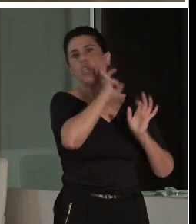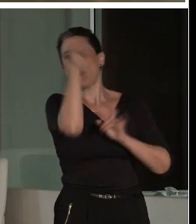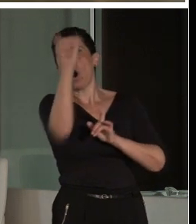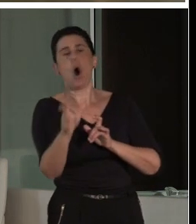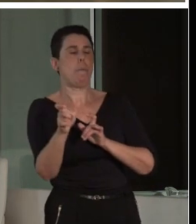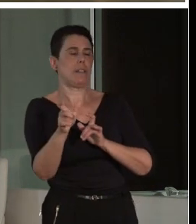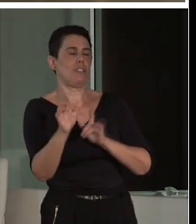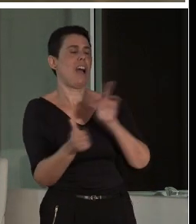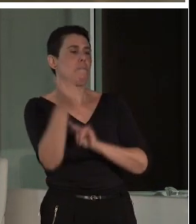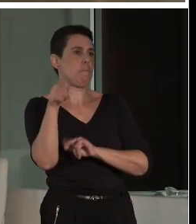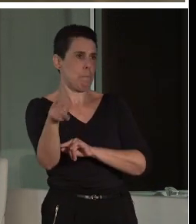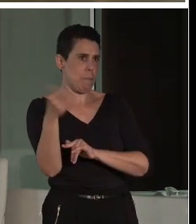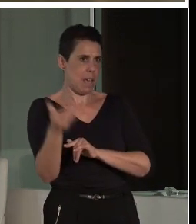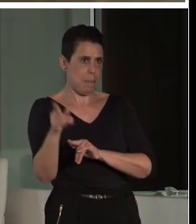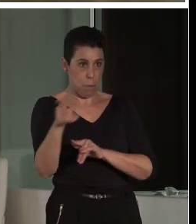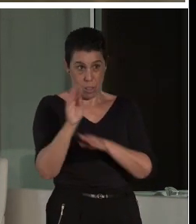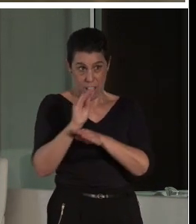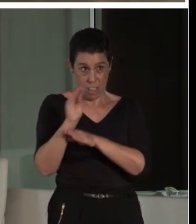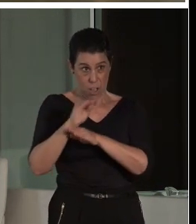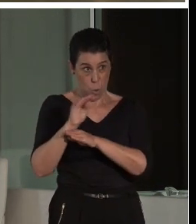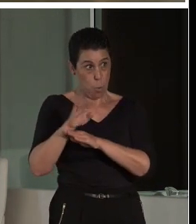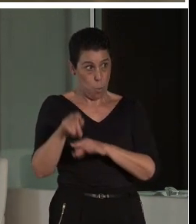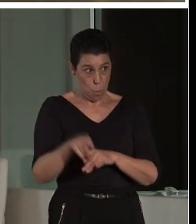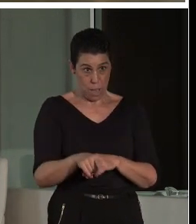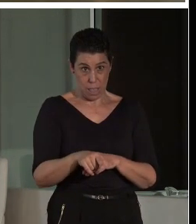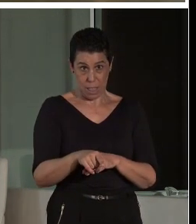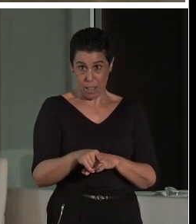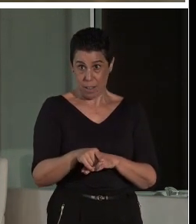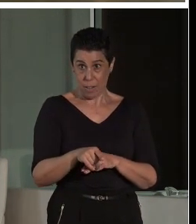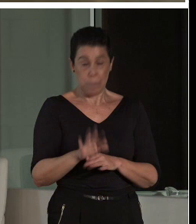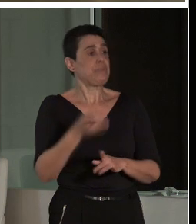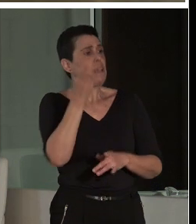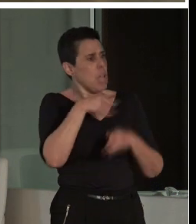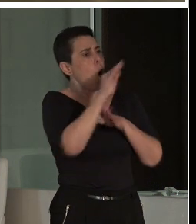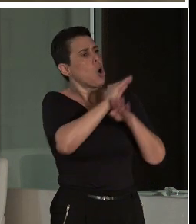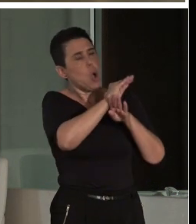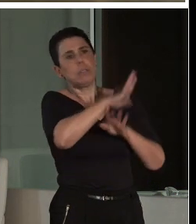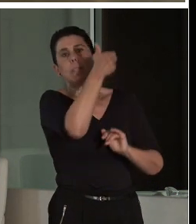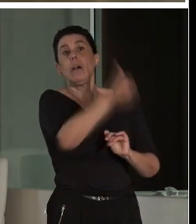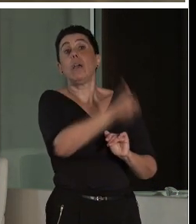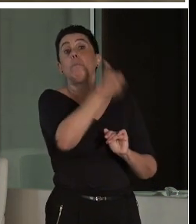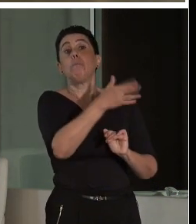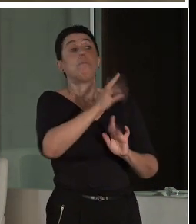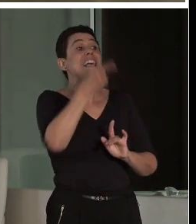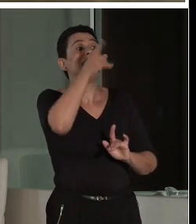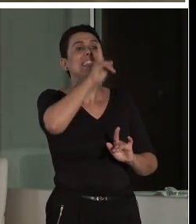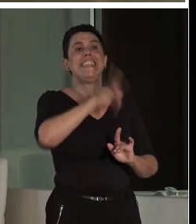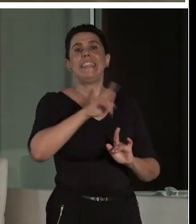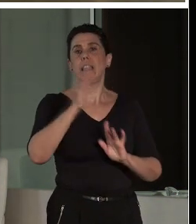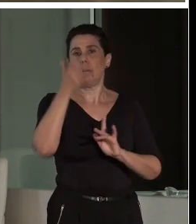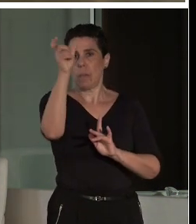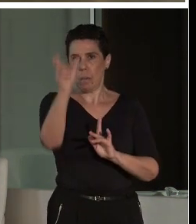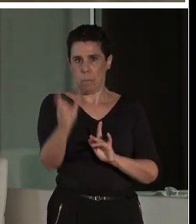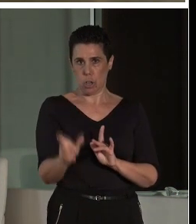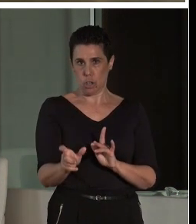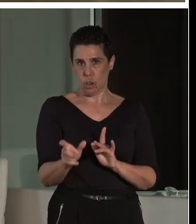Pero, evidentemente, además de la conservación, nos importan las personas. Porque el valor al patrimonio se